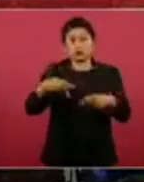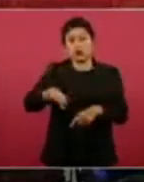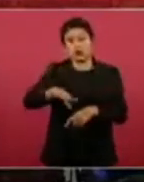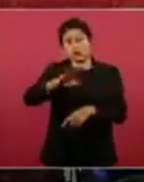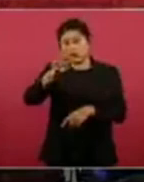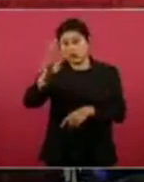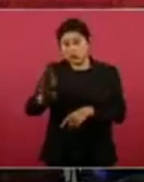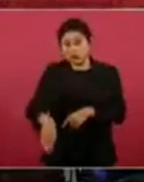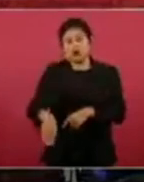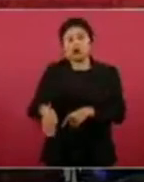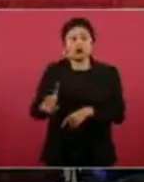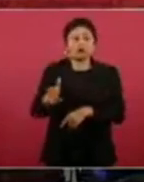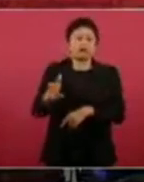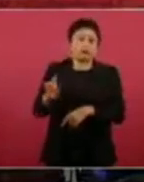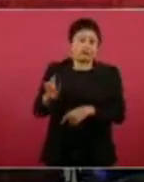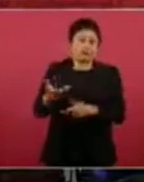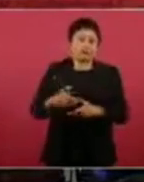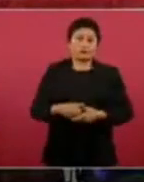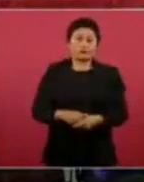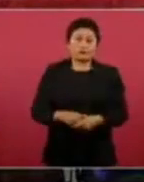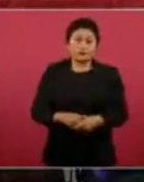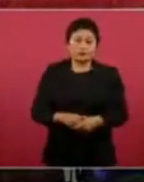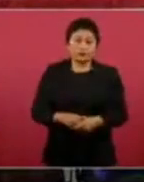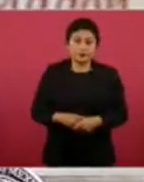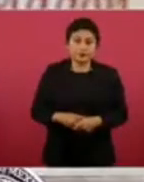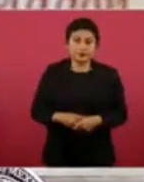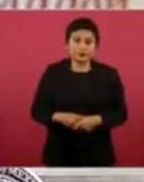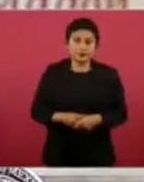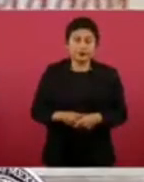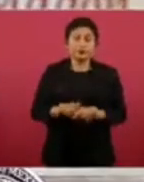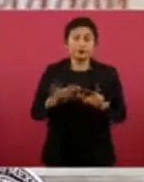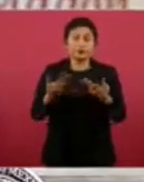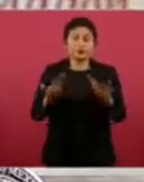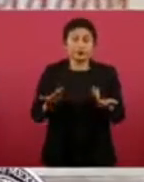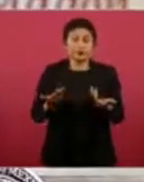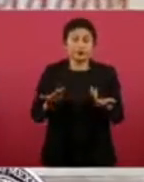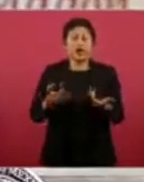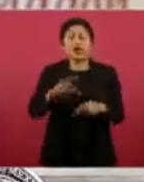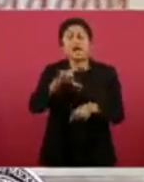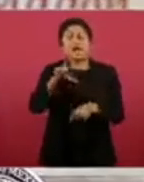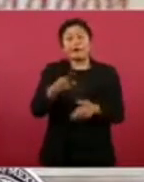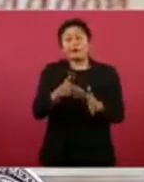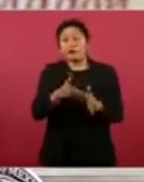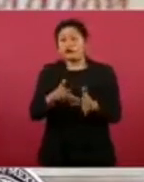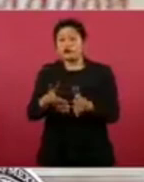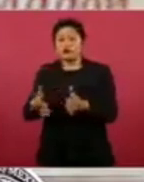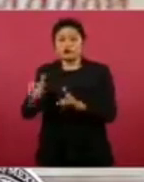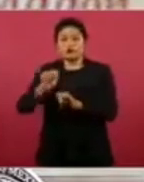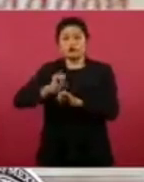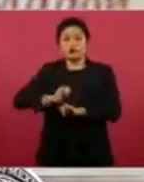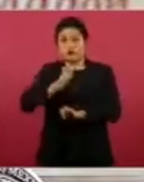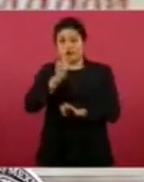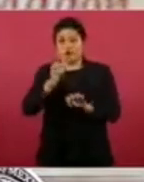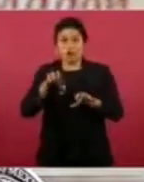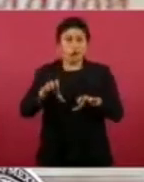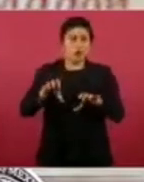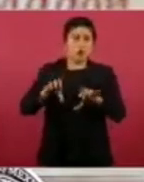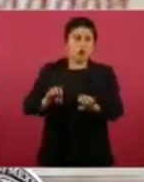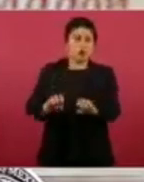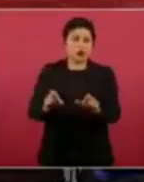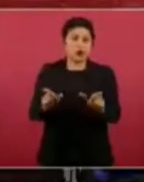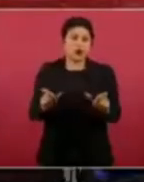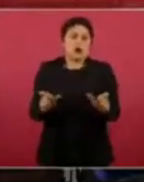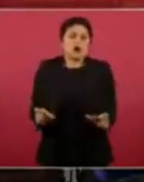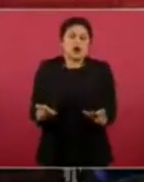proyectil de arma de fuego. Se logra restablecer el control en el centro penitenciario a partir de la